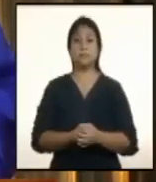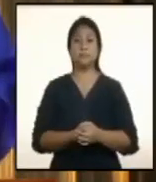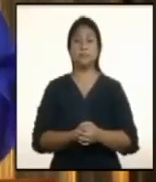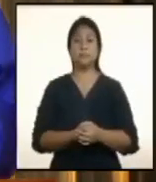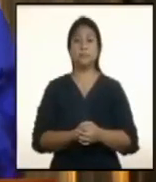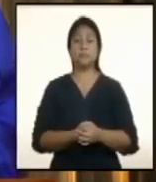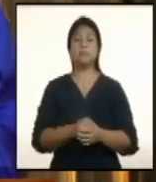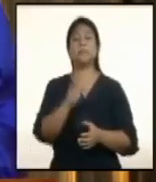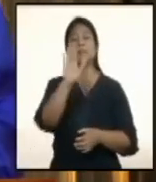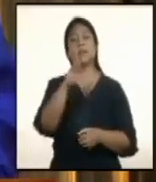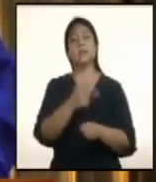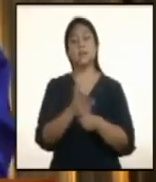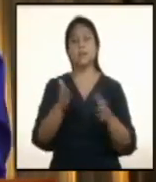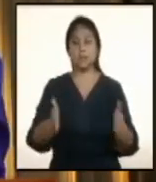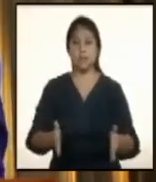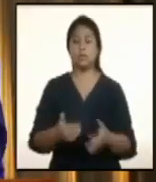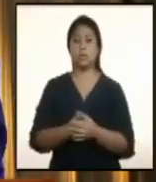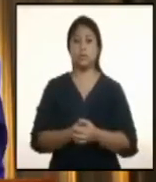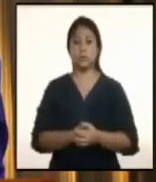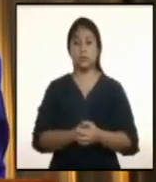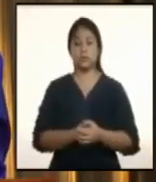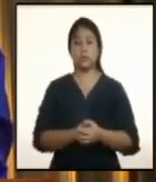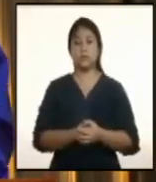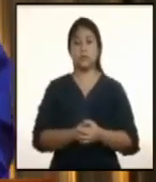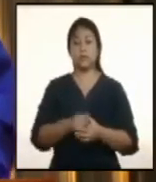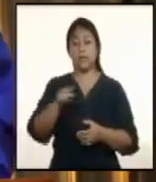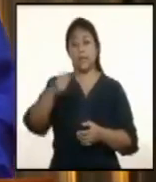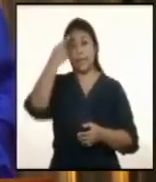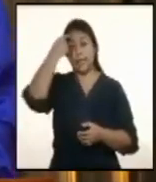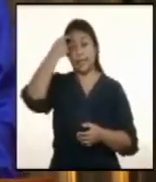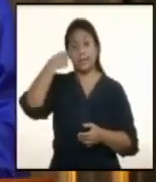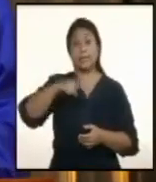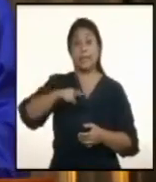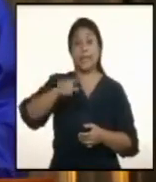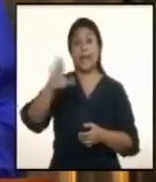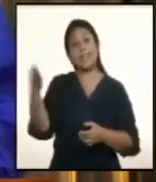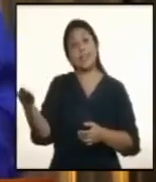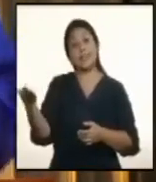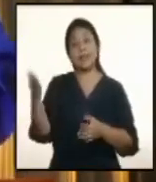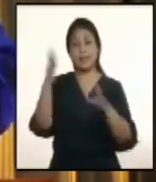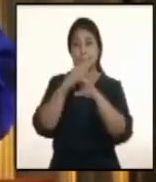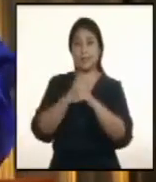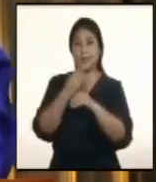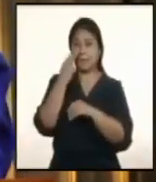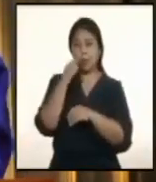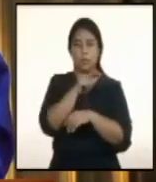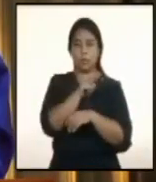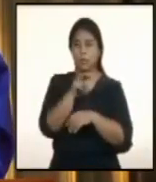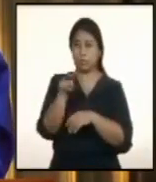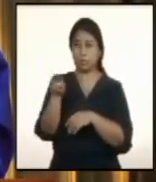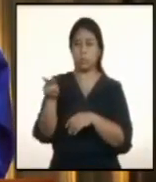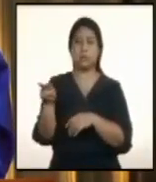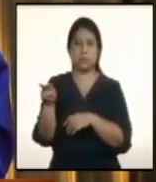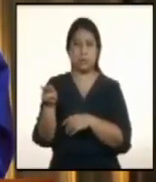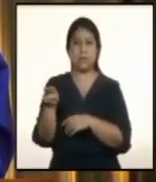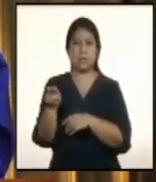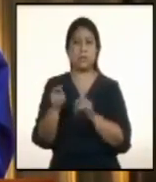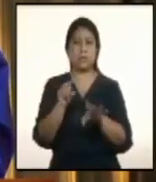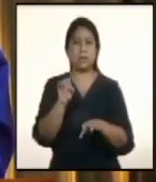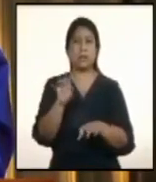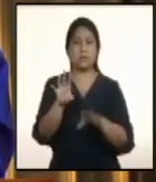Estimados conciudadanos, el día de ayer en la noche vimos varias acciones de personas